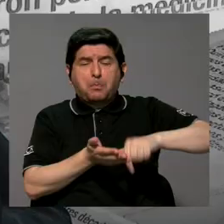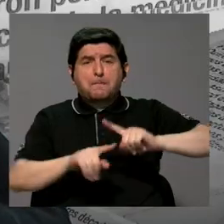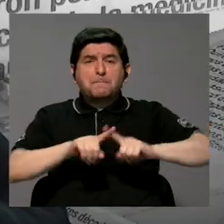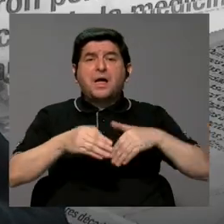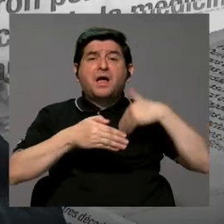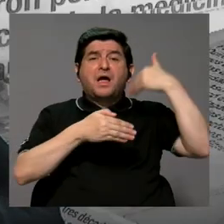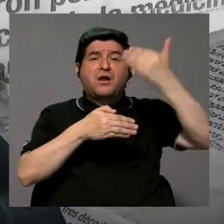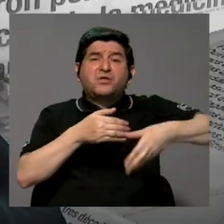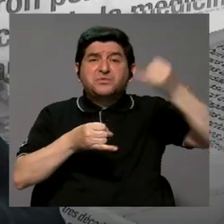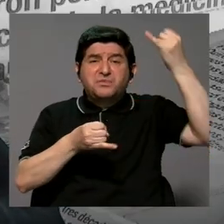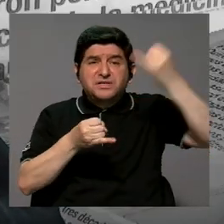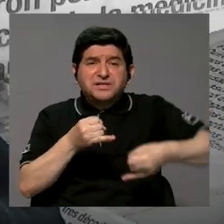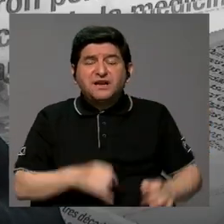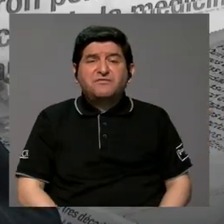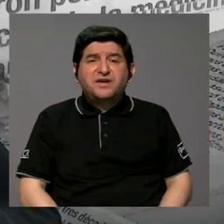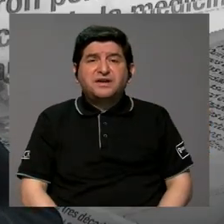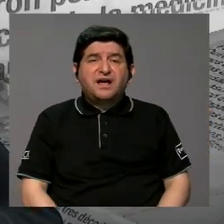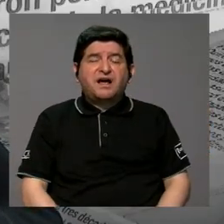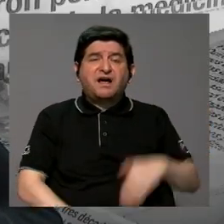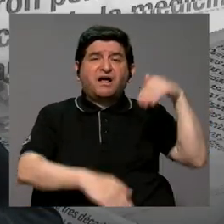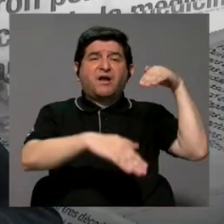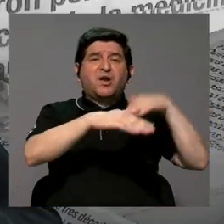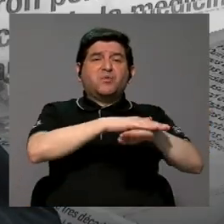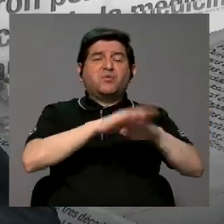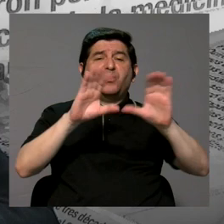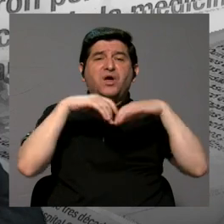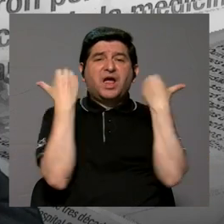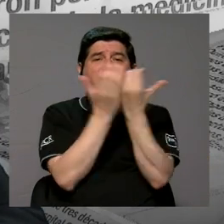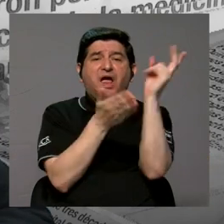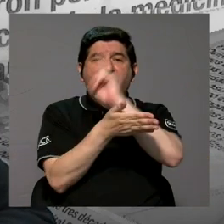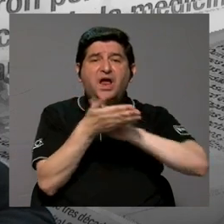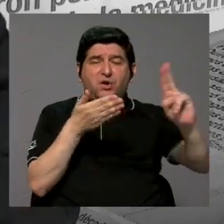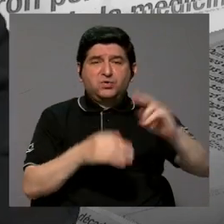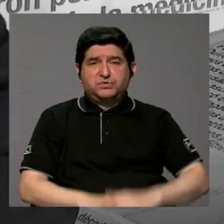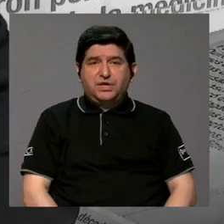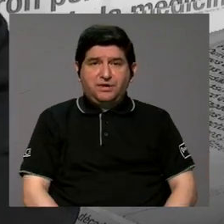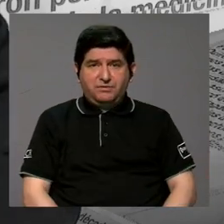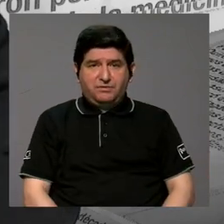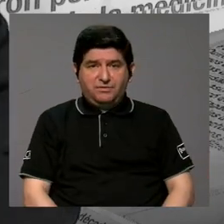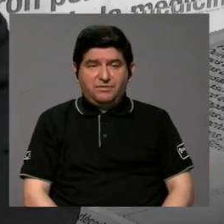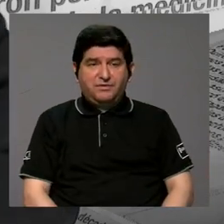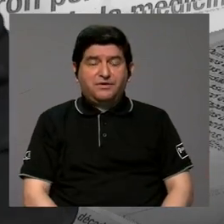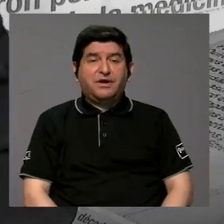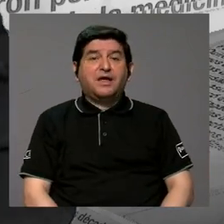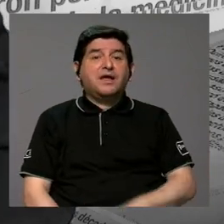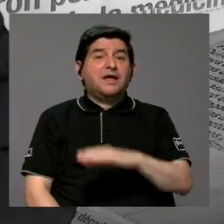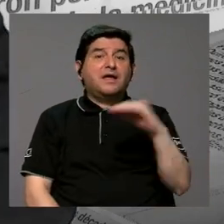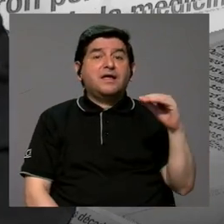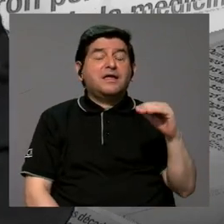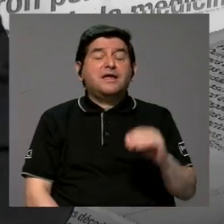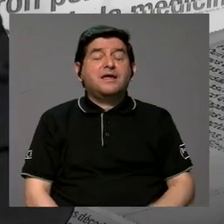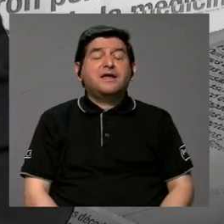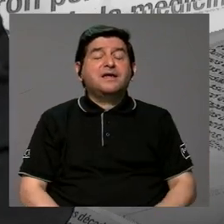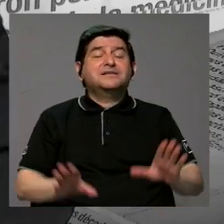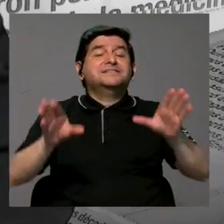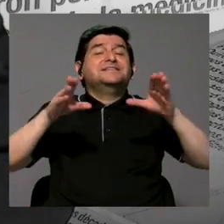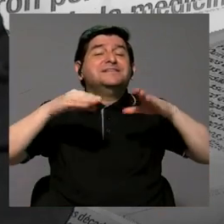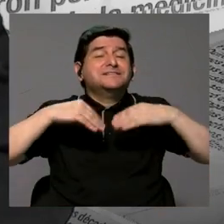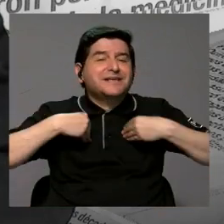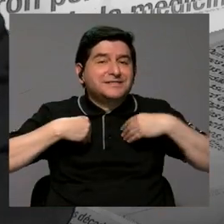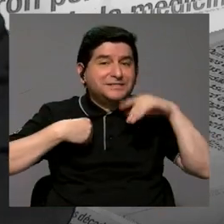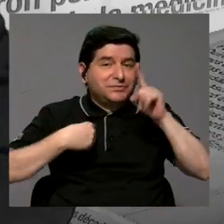y que luego al final quedaron en el consejo universitario si y oiga y eso que aquellos que pudieron haber sido acogidos